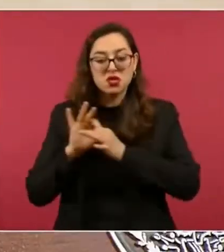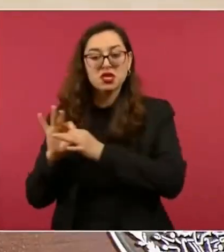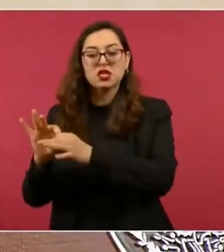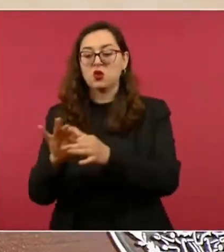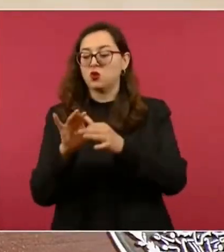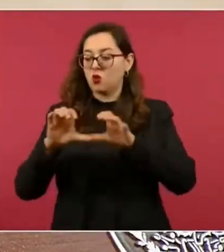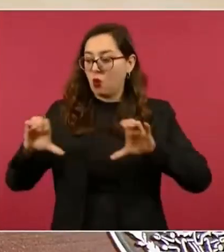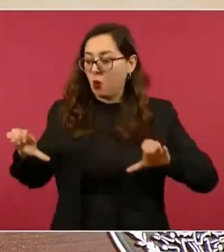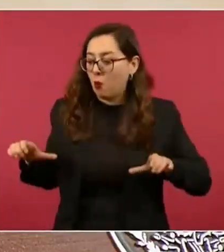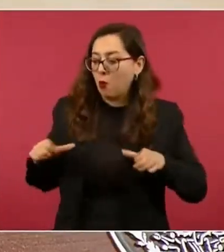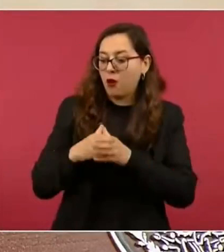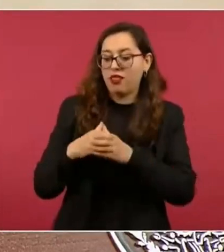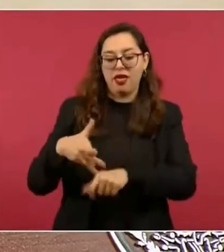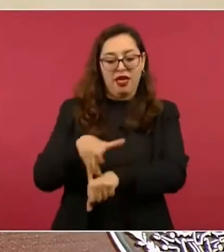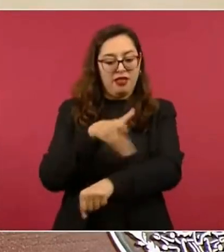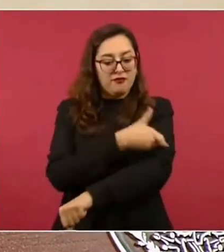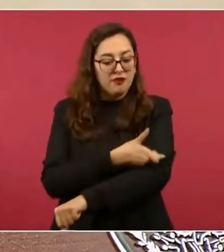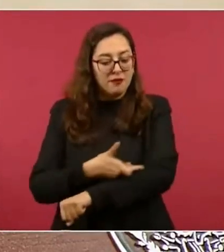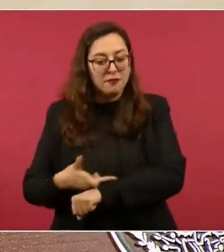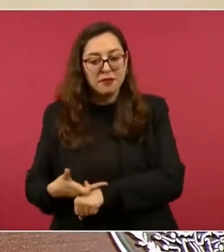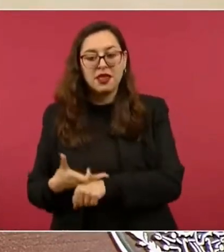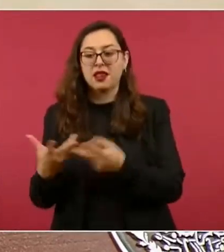comunidades, en las familias,